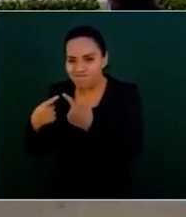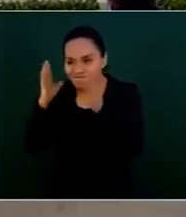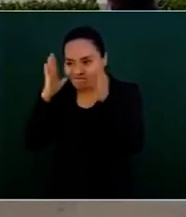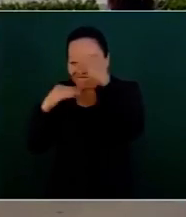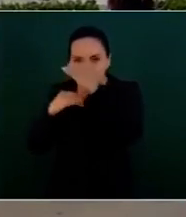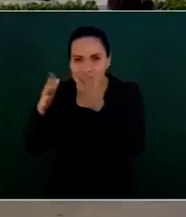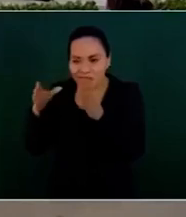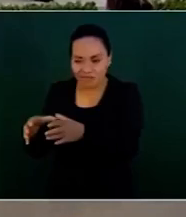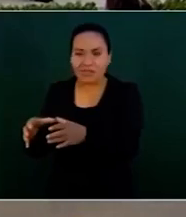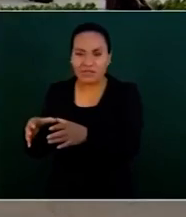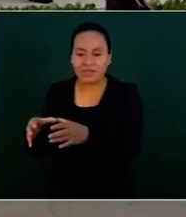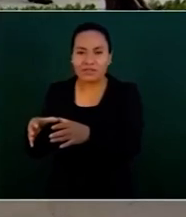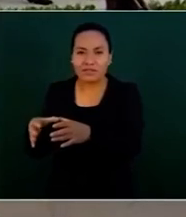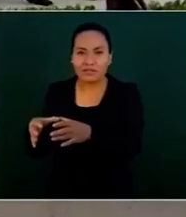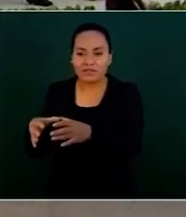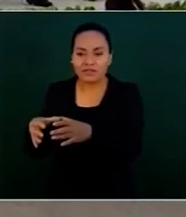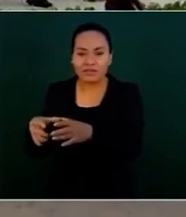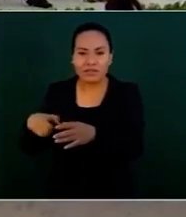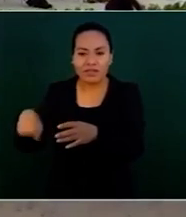produce una reacción,